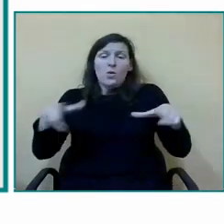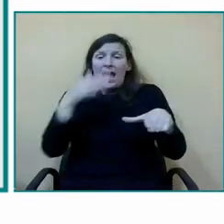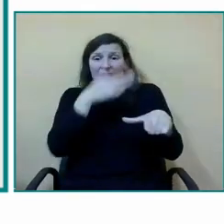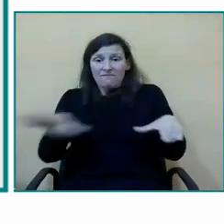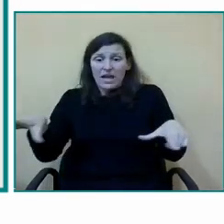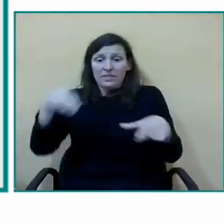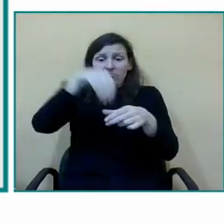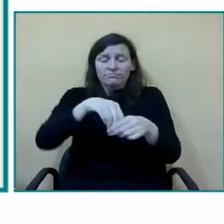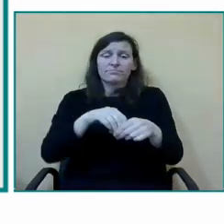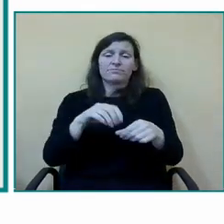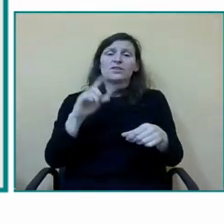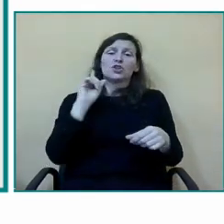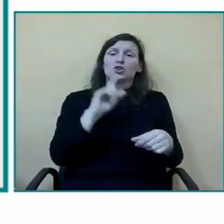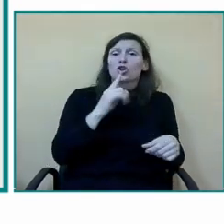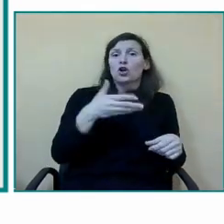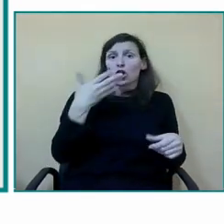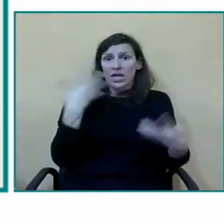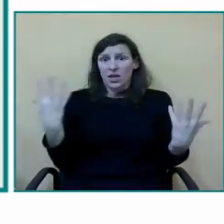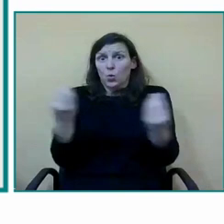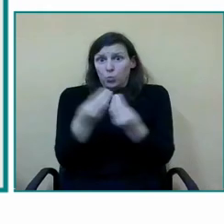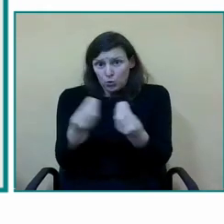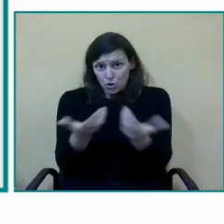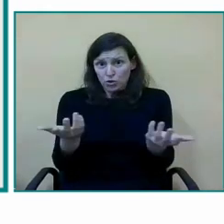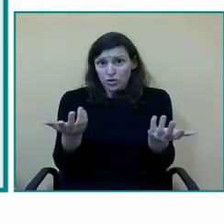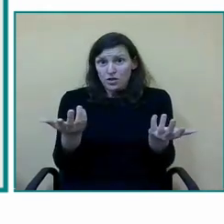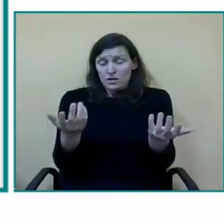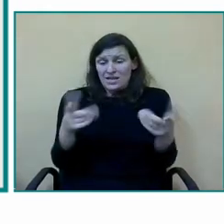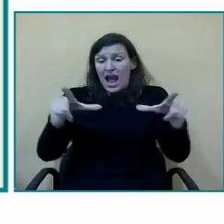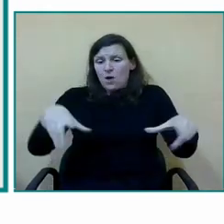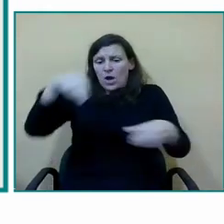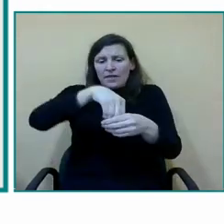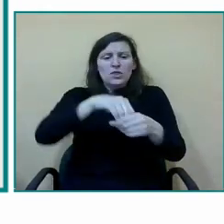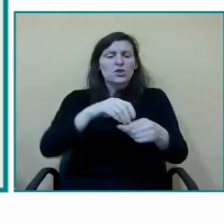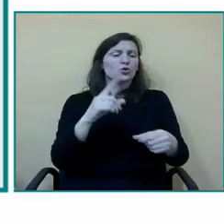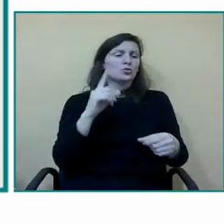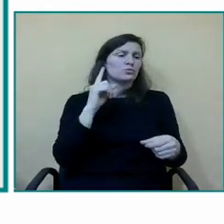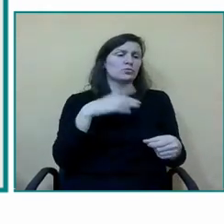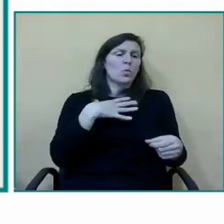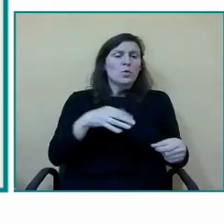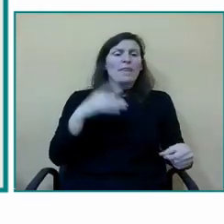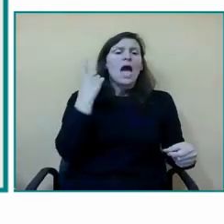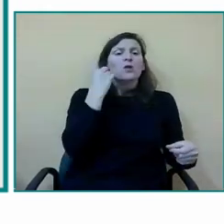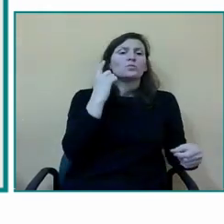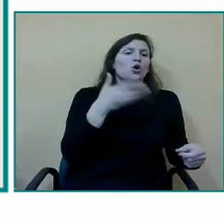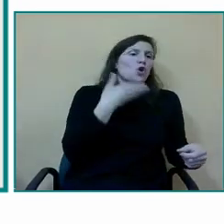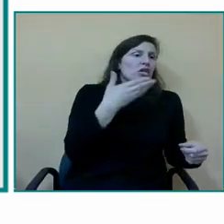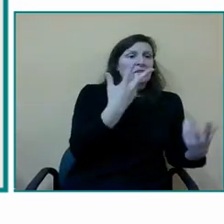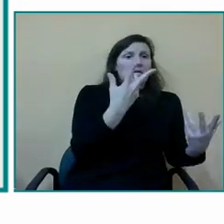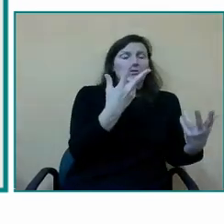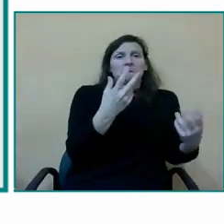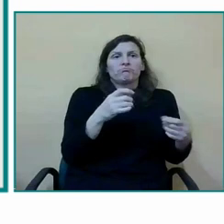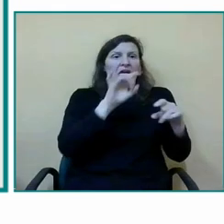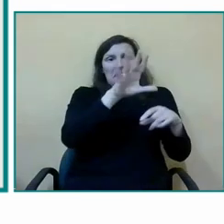escuelas de infantil significa que dentro del mismo aula hay alumnos oyentes y alumnos con discapacidad